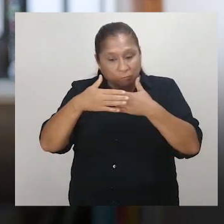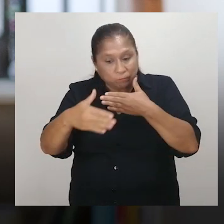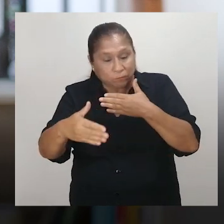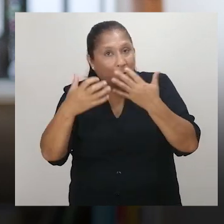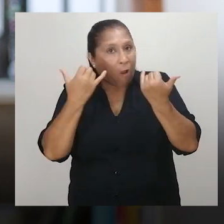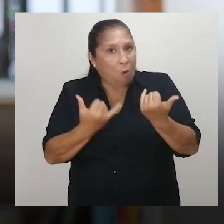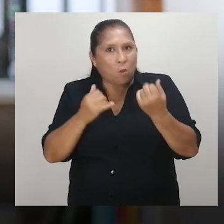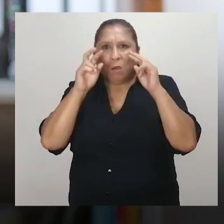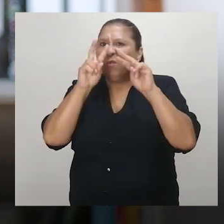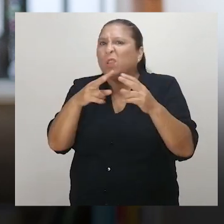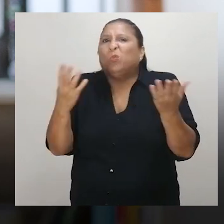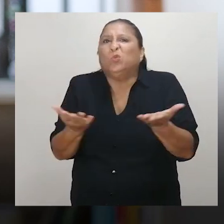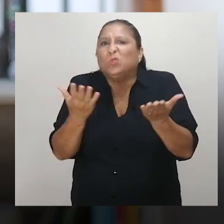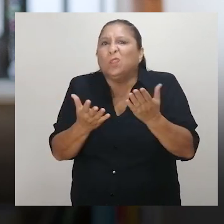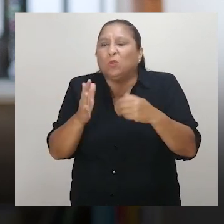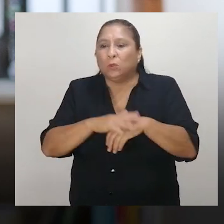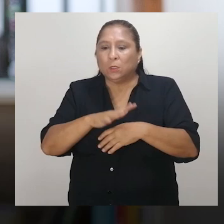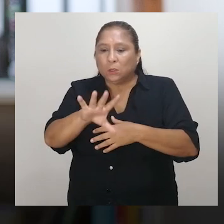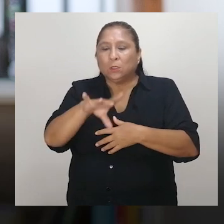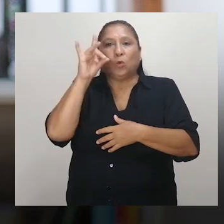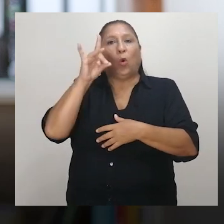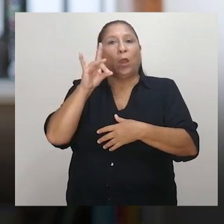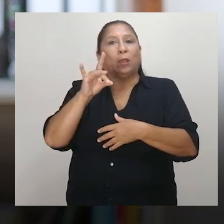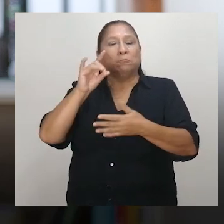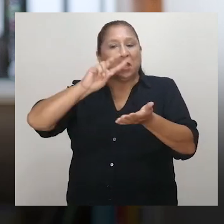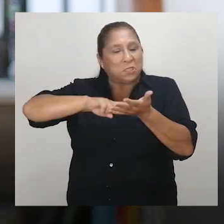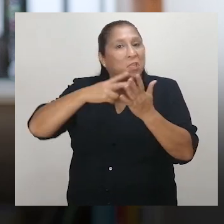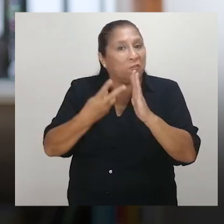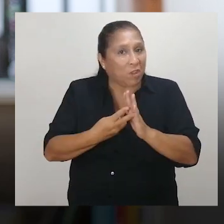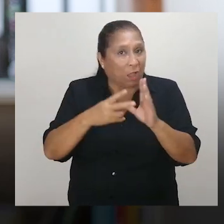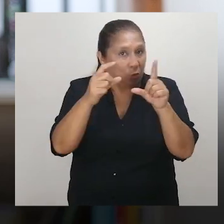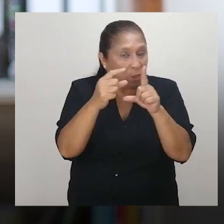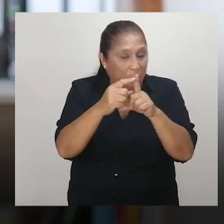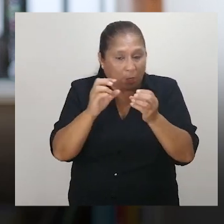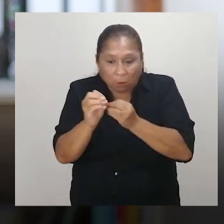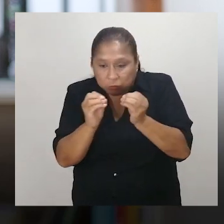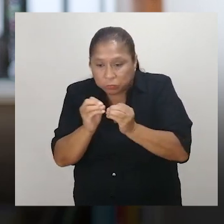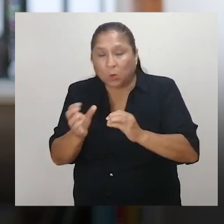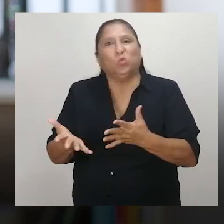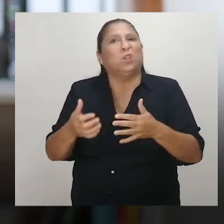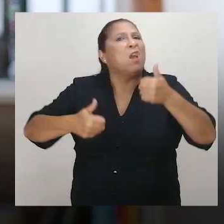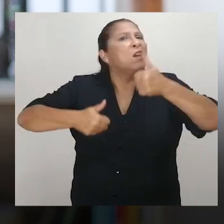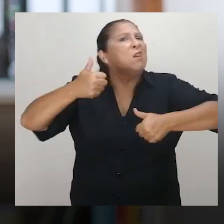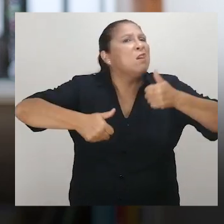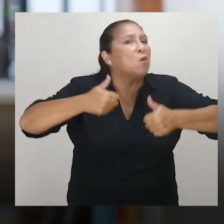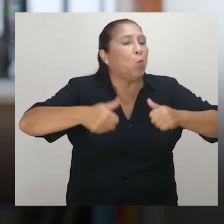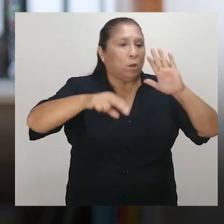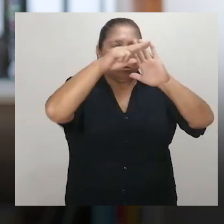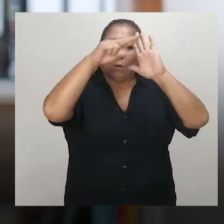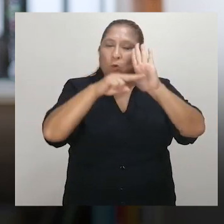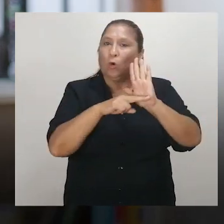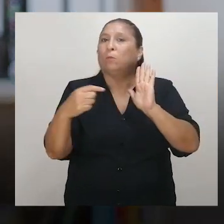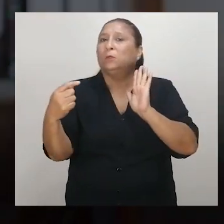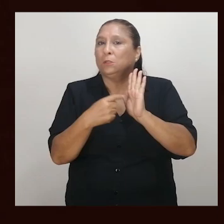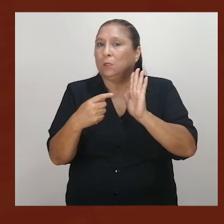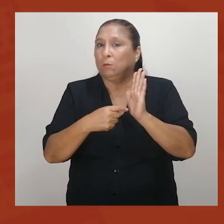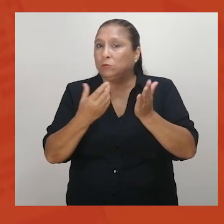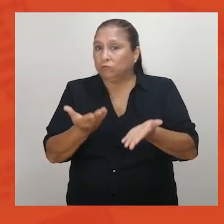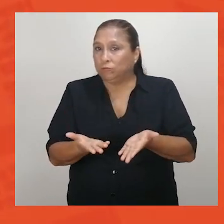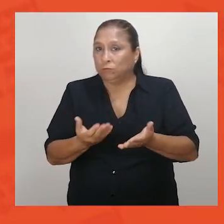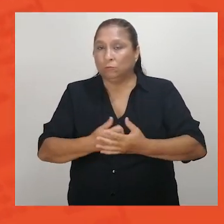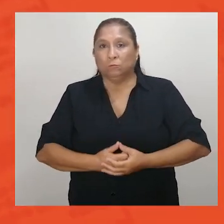A continuación, veremos de dónde se toma el concepto de ajustes razonables y qué disposiciones normativas tenemos al respecto.